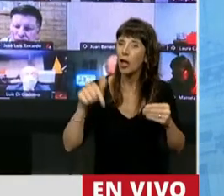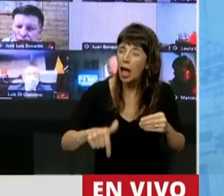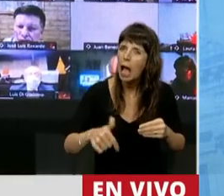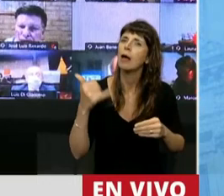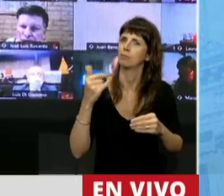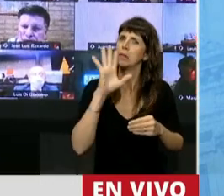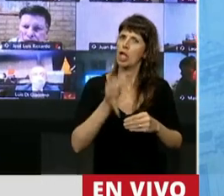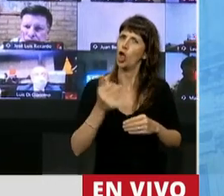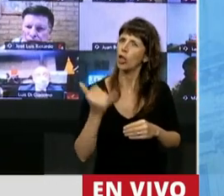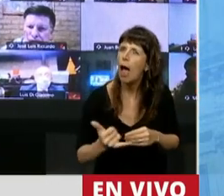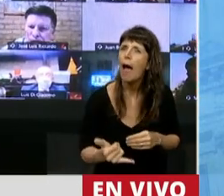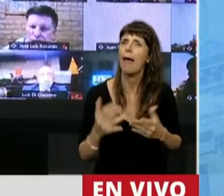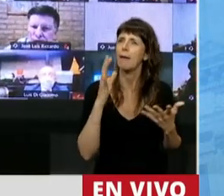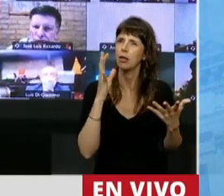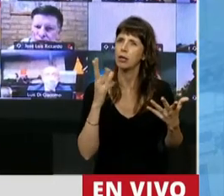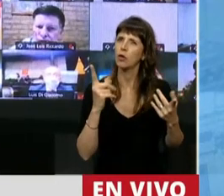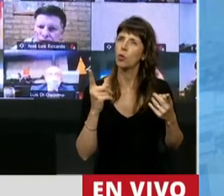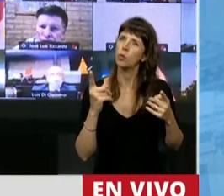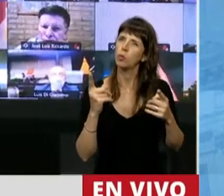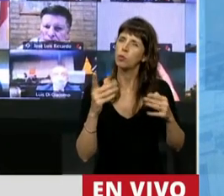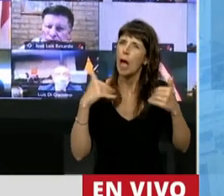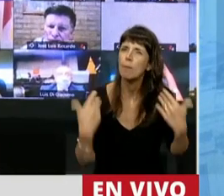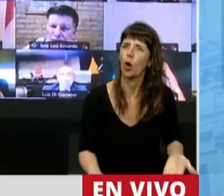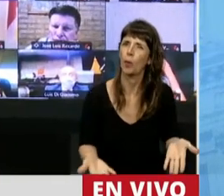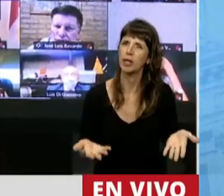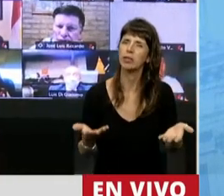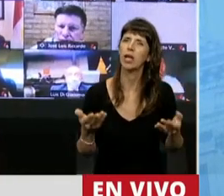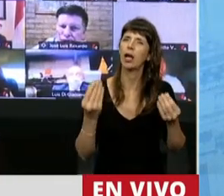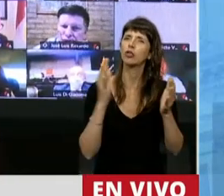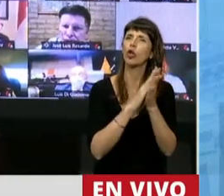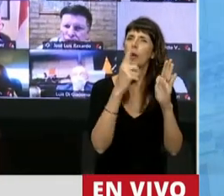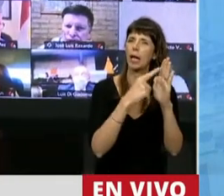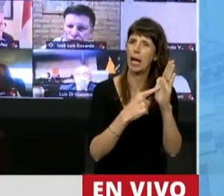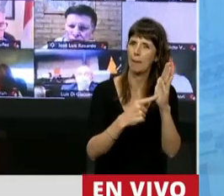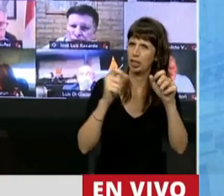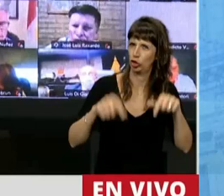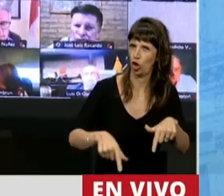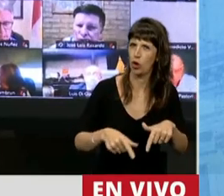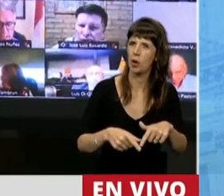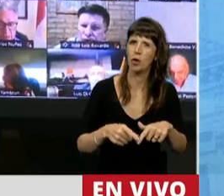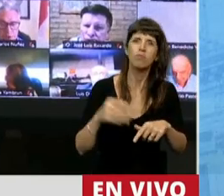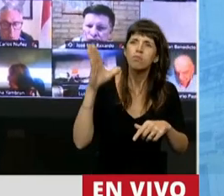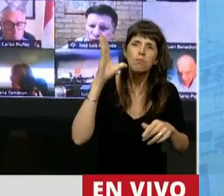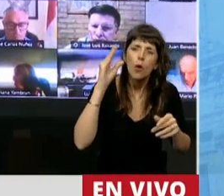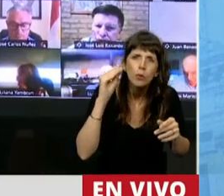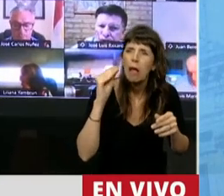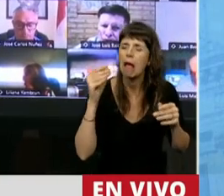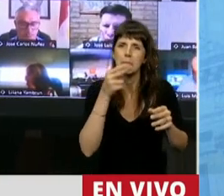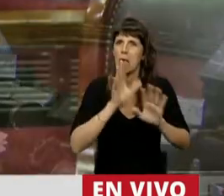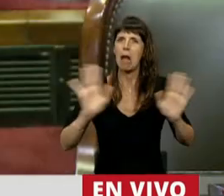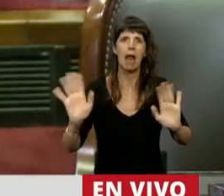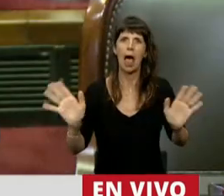insensato, hay un uso arrogante del reglamento. No escuchan, resuelven todo en